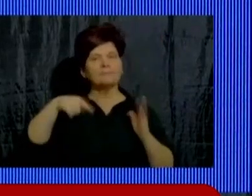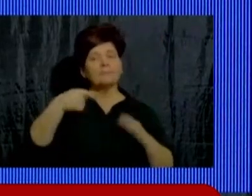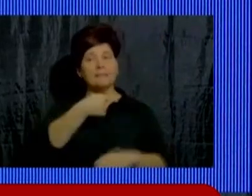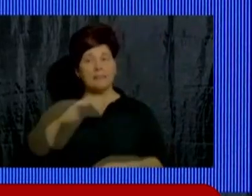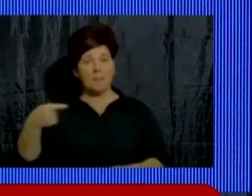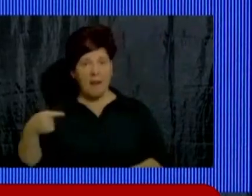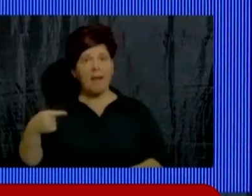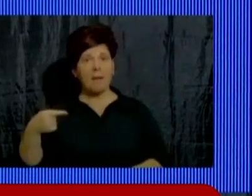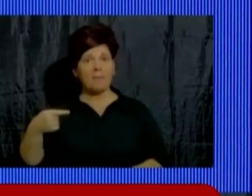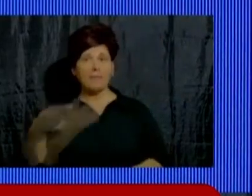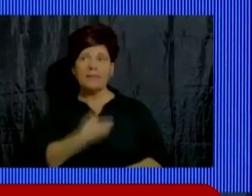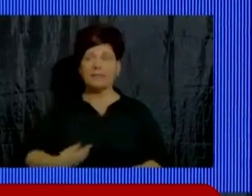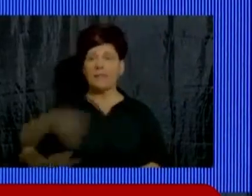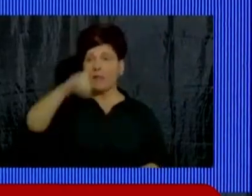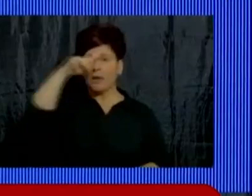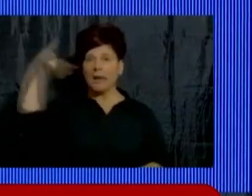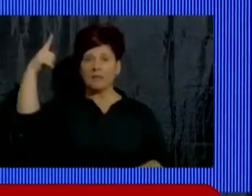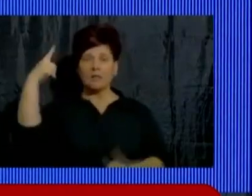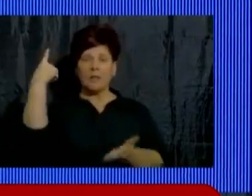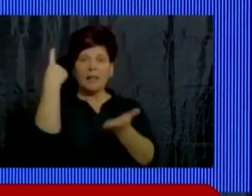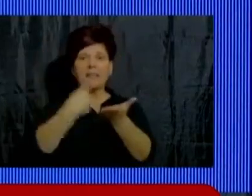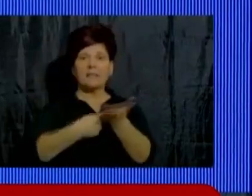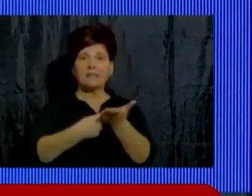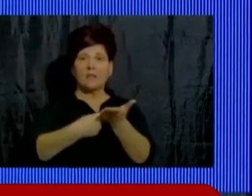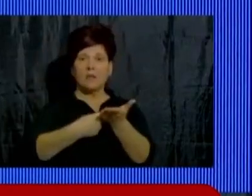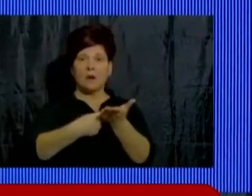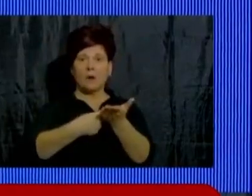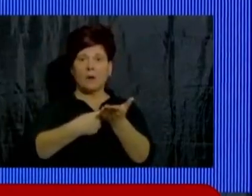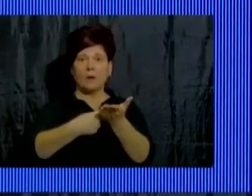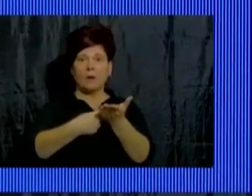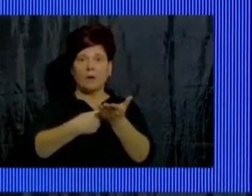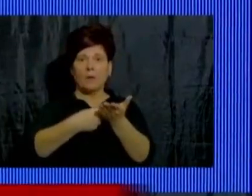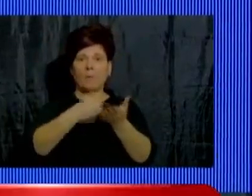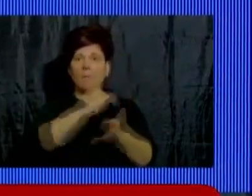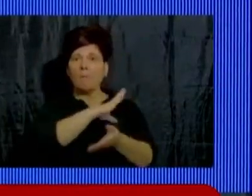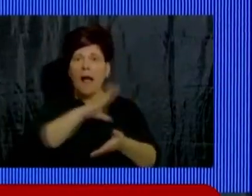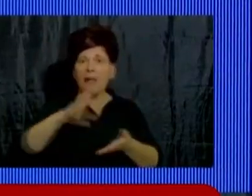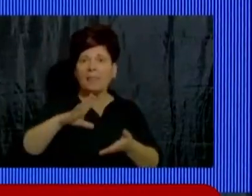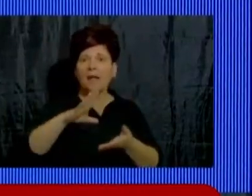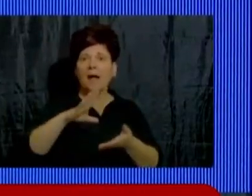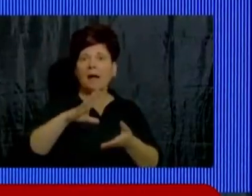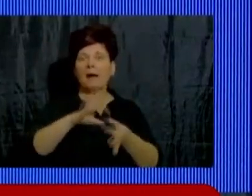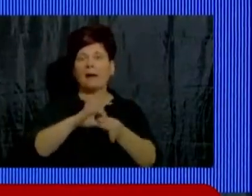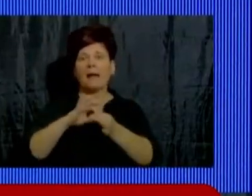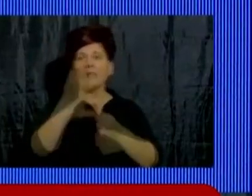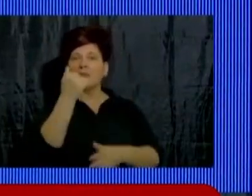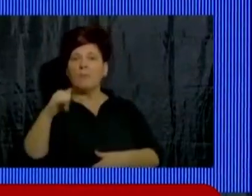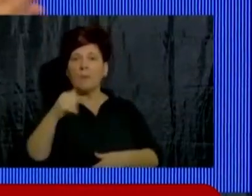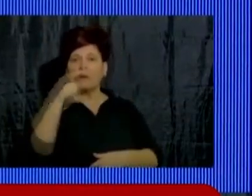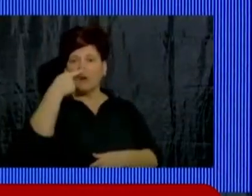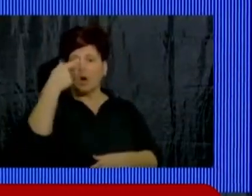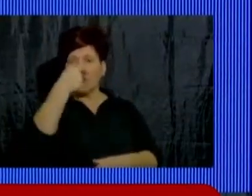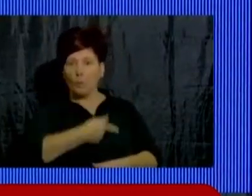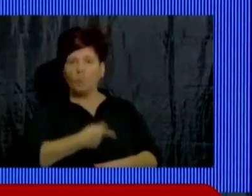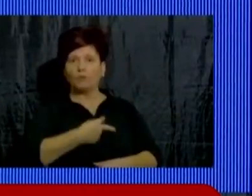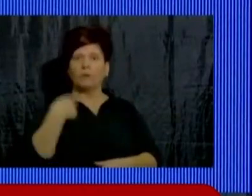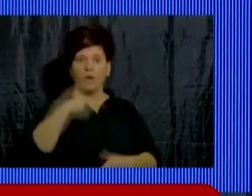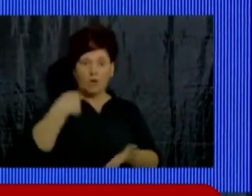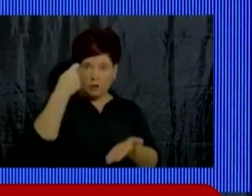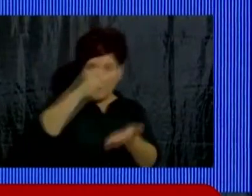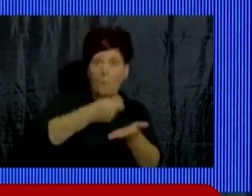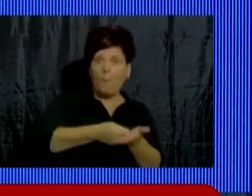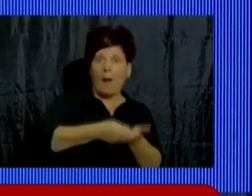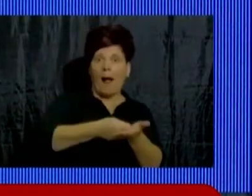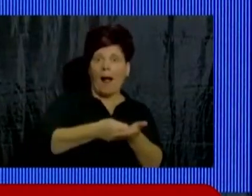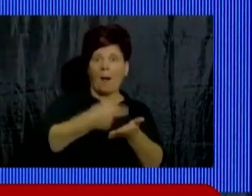el Estado Nacional decidió girar con lo devengado por el impuesto a los combustibles que pagamos en cada estación de servicio,